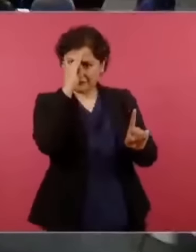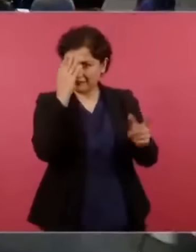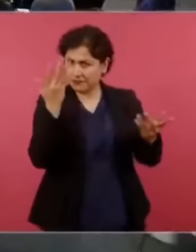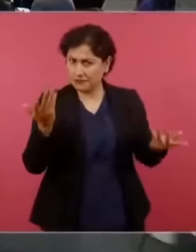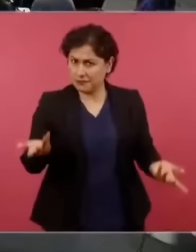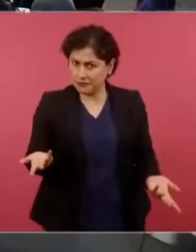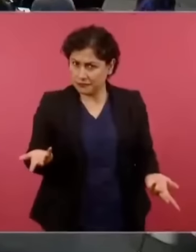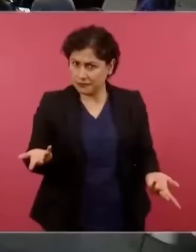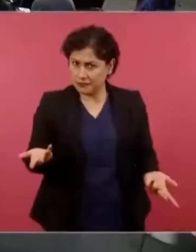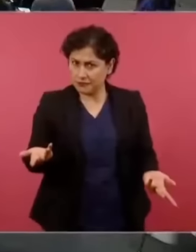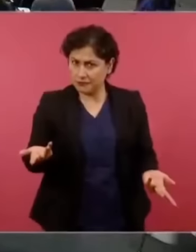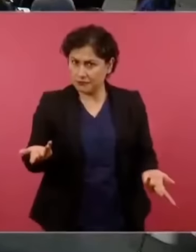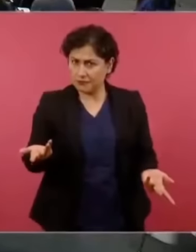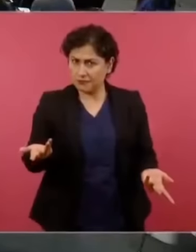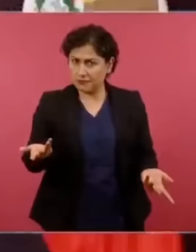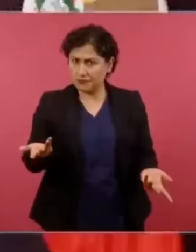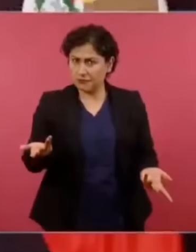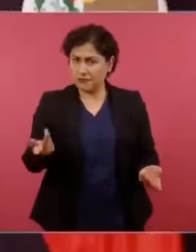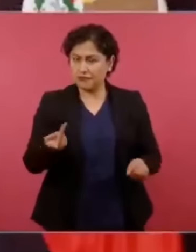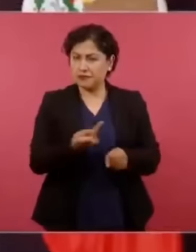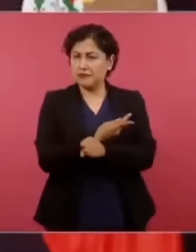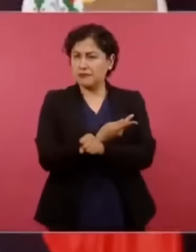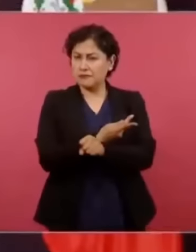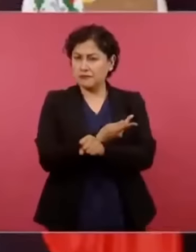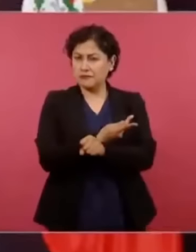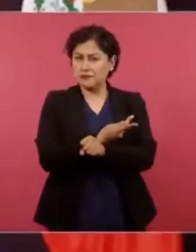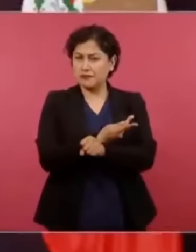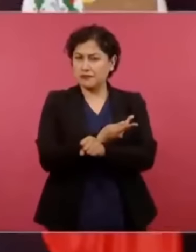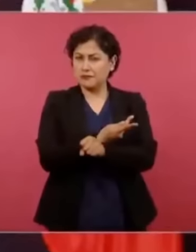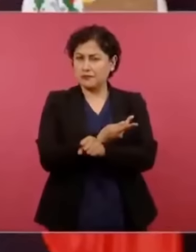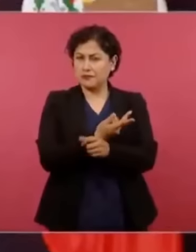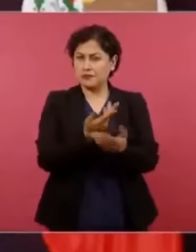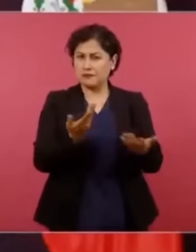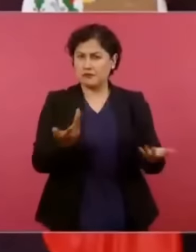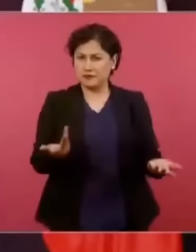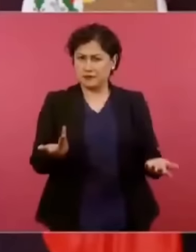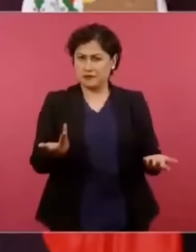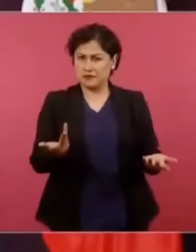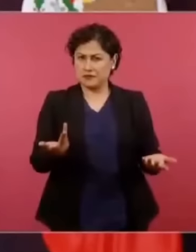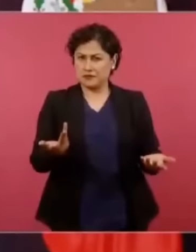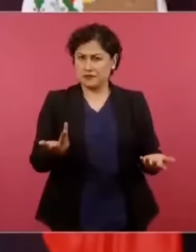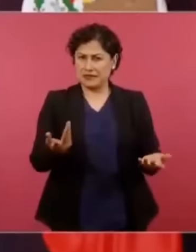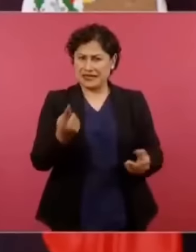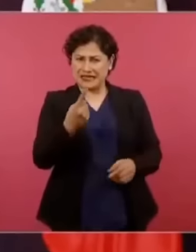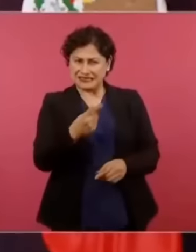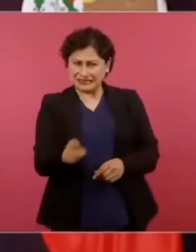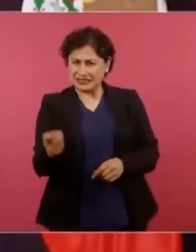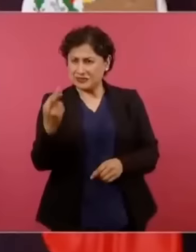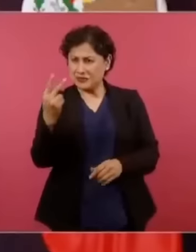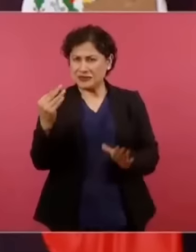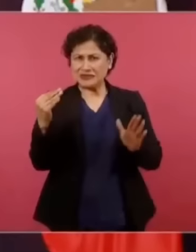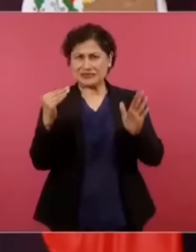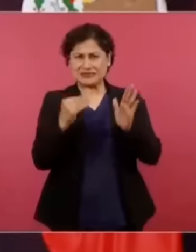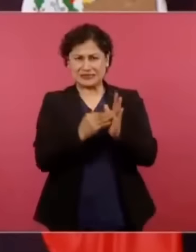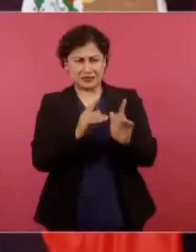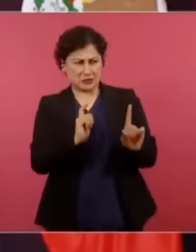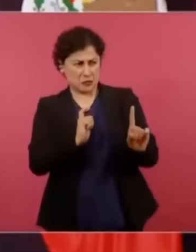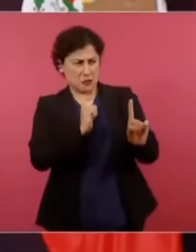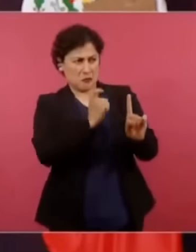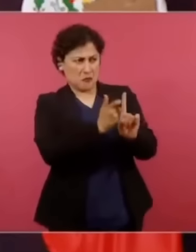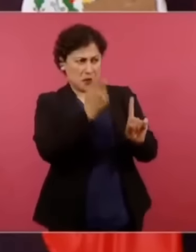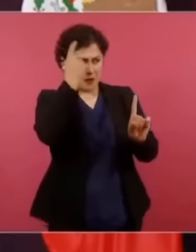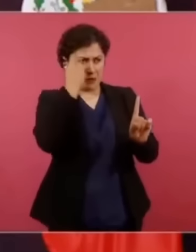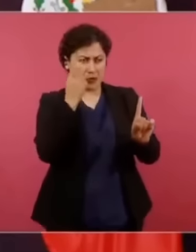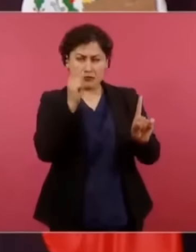sociedad profundamente desigual, con una desigualdad monstruosa,